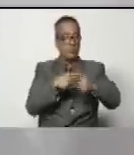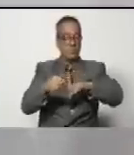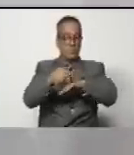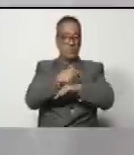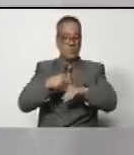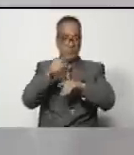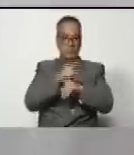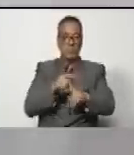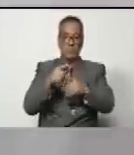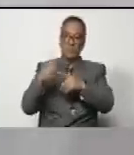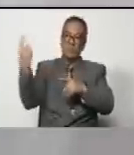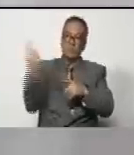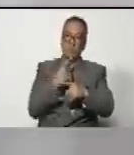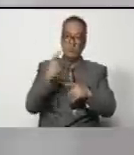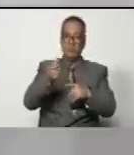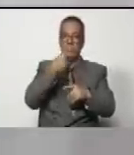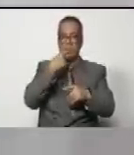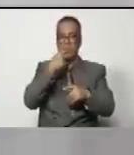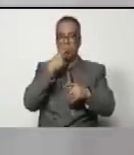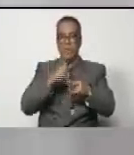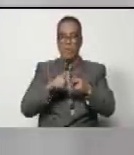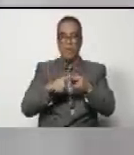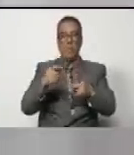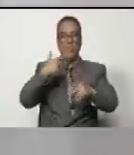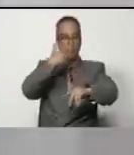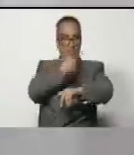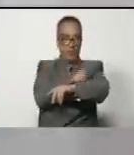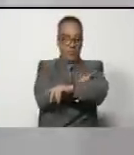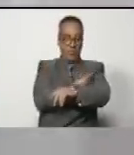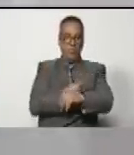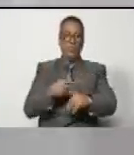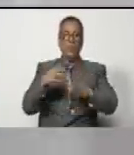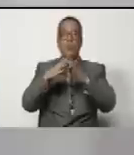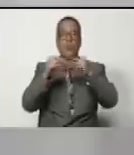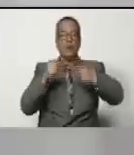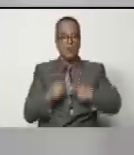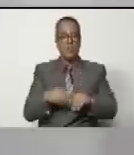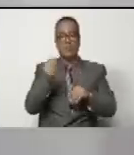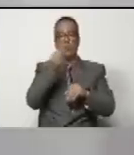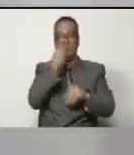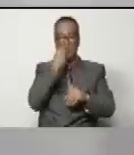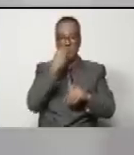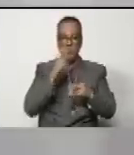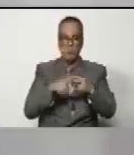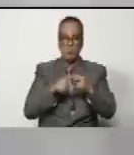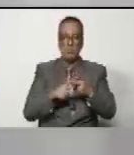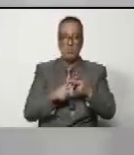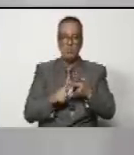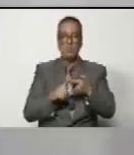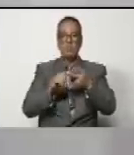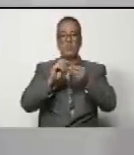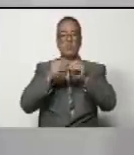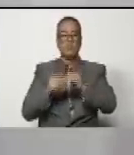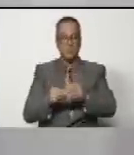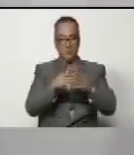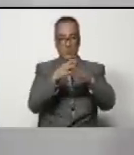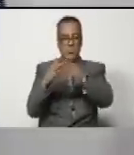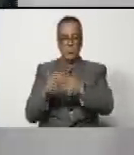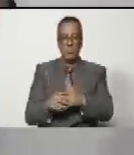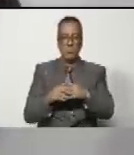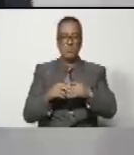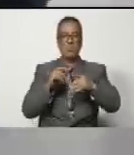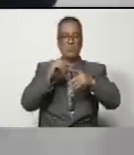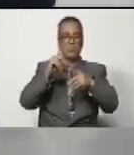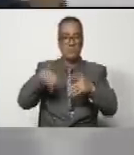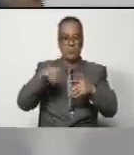bolivariano para traer medicamentos, vacunas, insumos, alimentos, repuestos para